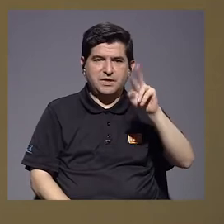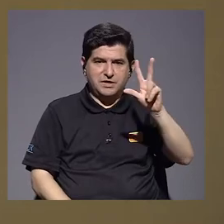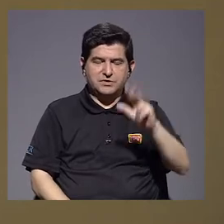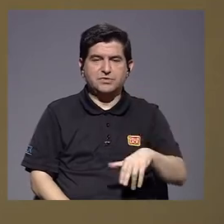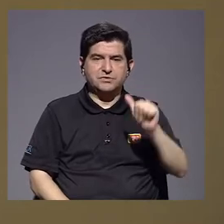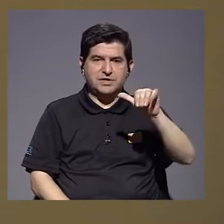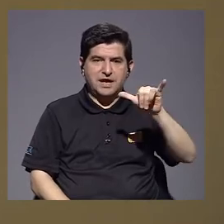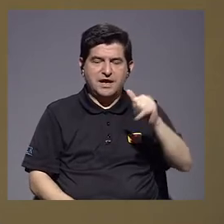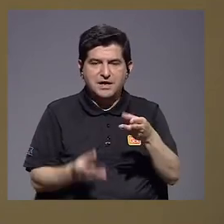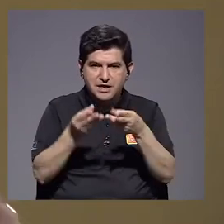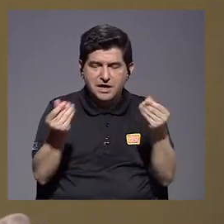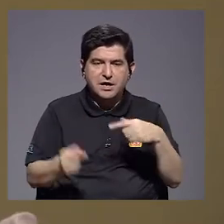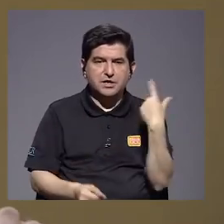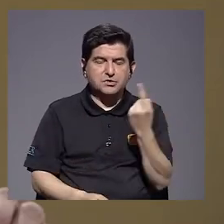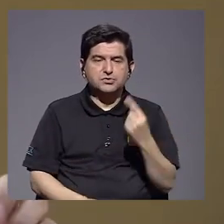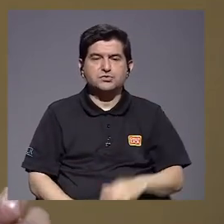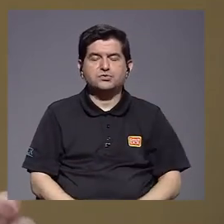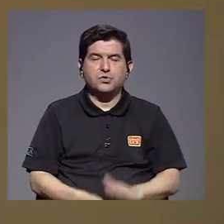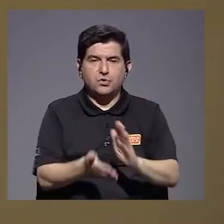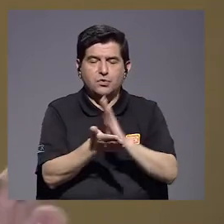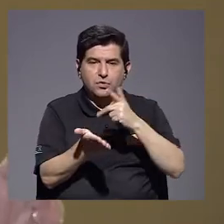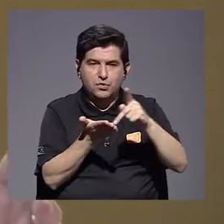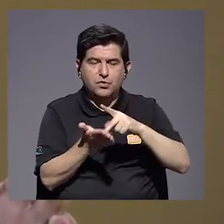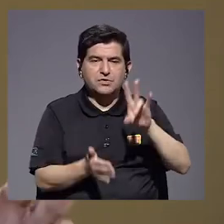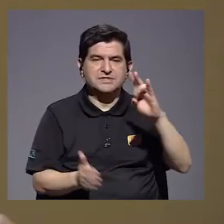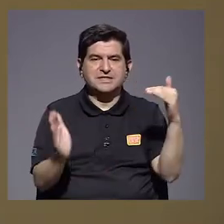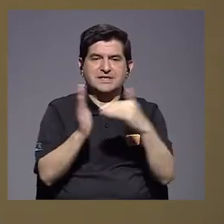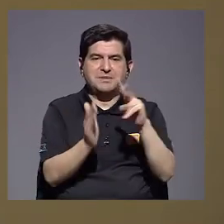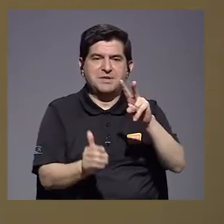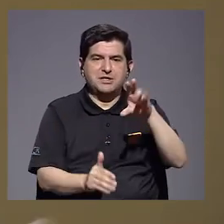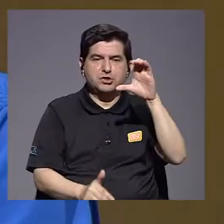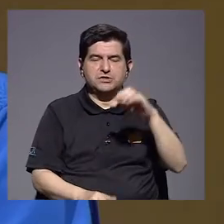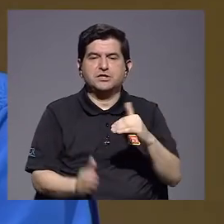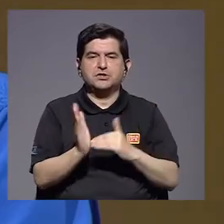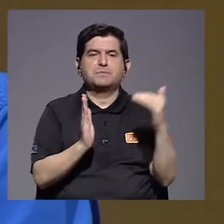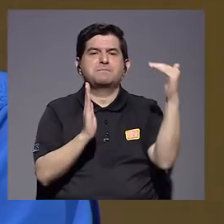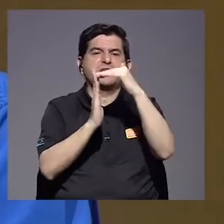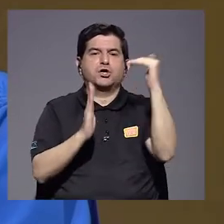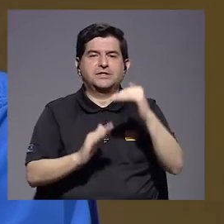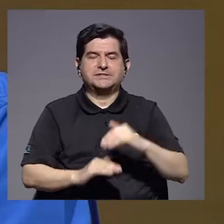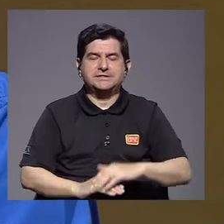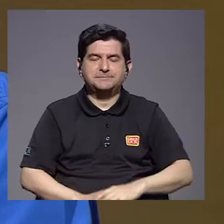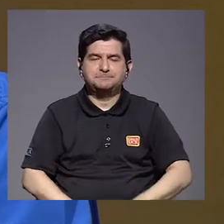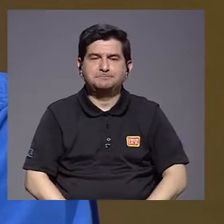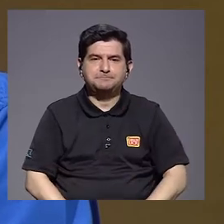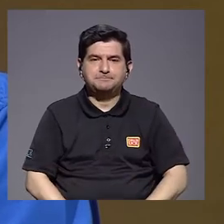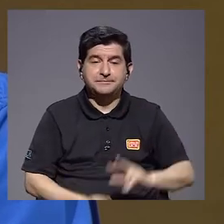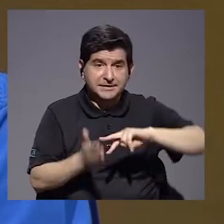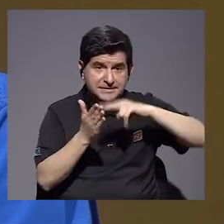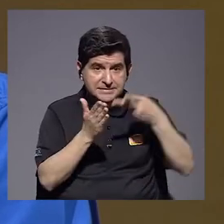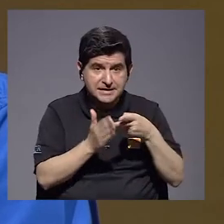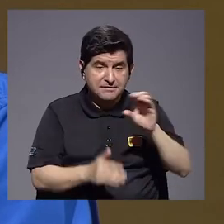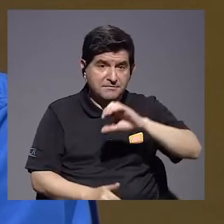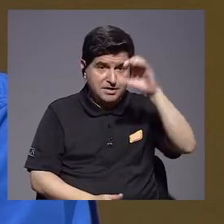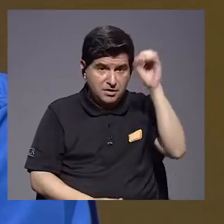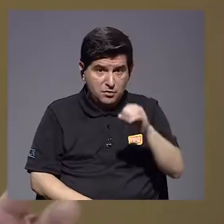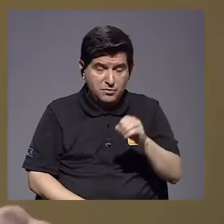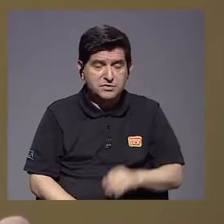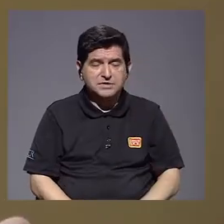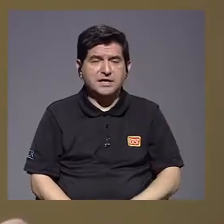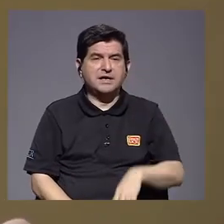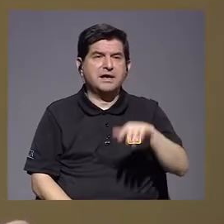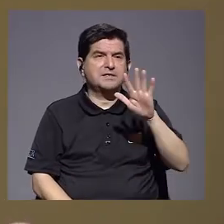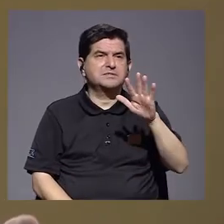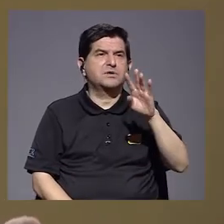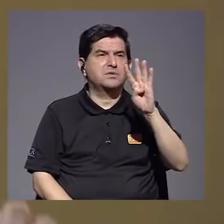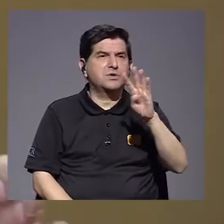producidos por el AIA, solo fueron facturados 7.200 casi, millones. Lo que representa un porcentaje contabilizado cercano al